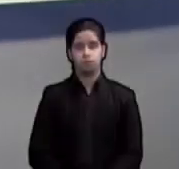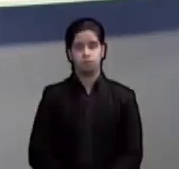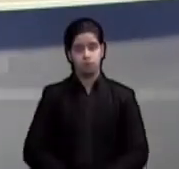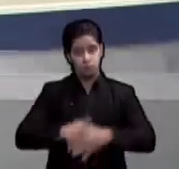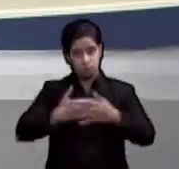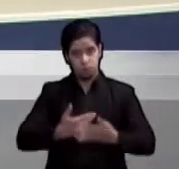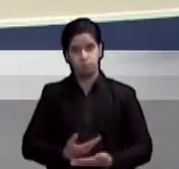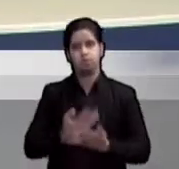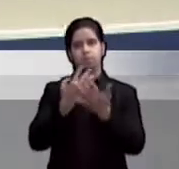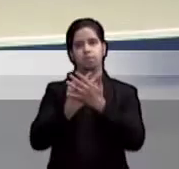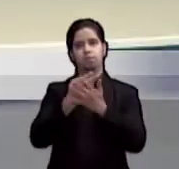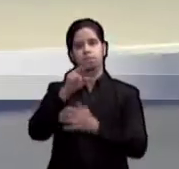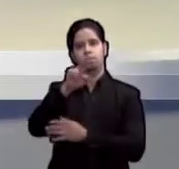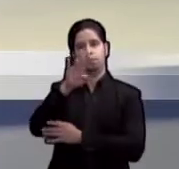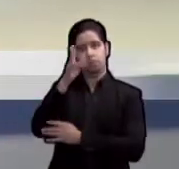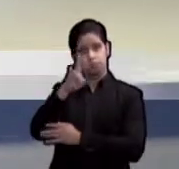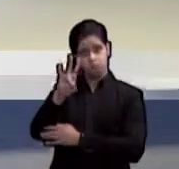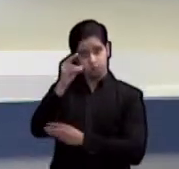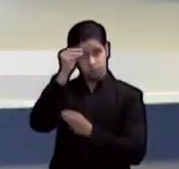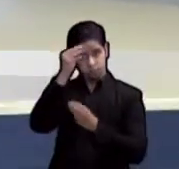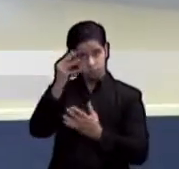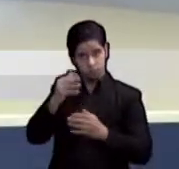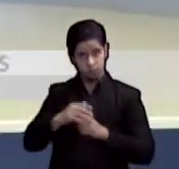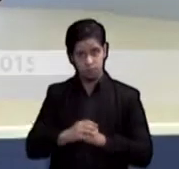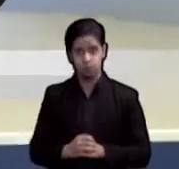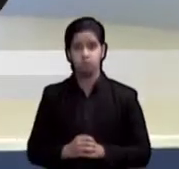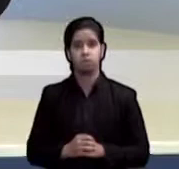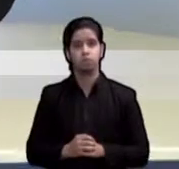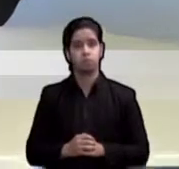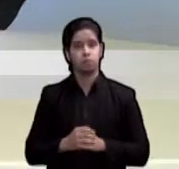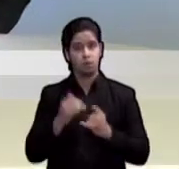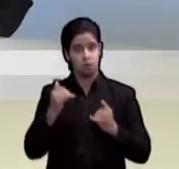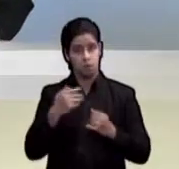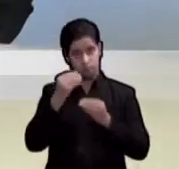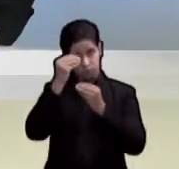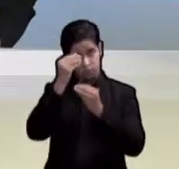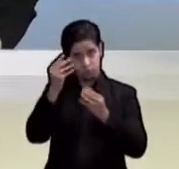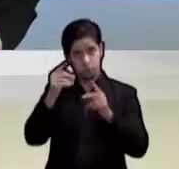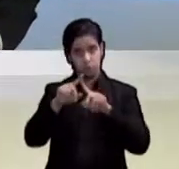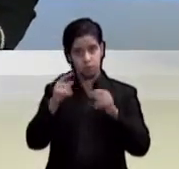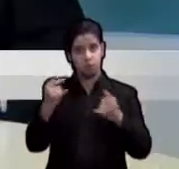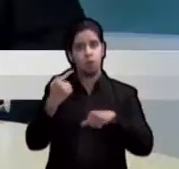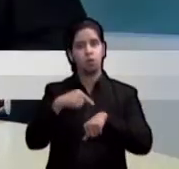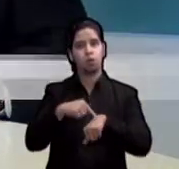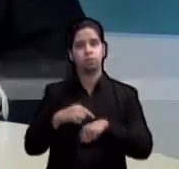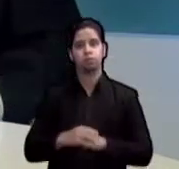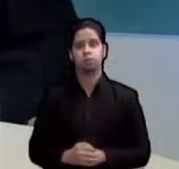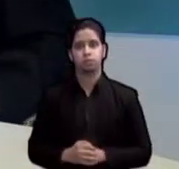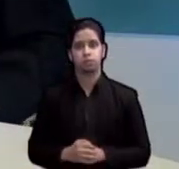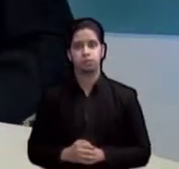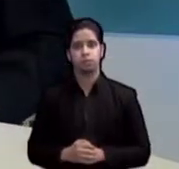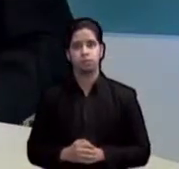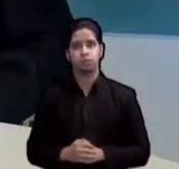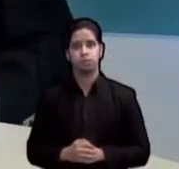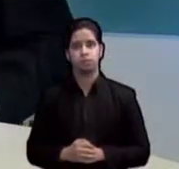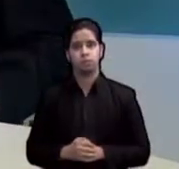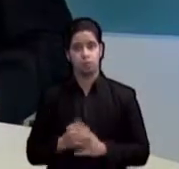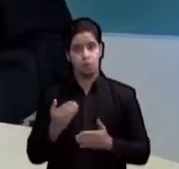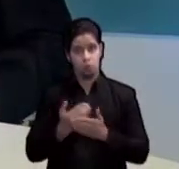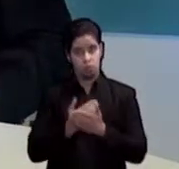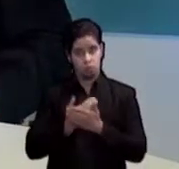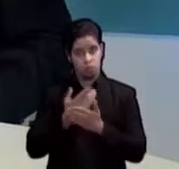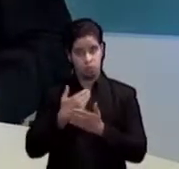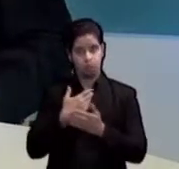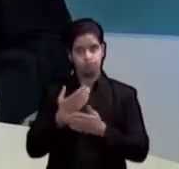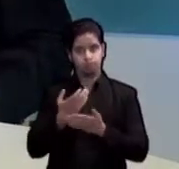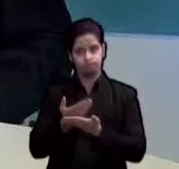Bienvenidos a Noticias 24 7 Informa, de inmediato pasamos a las noticias para esta hora. Una nueva herramienta cibernética